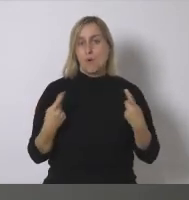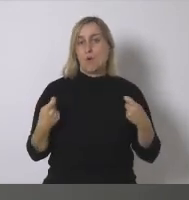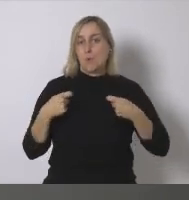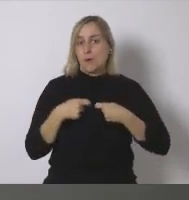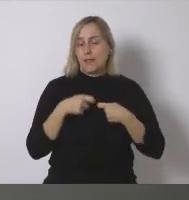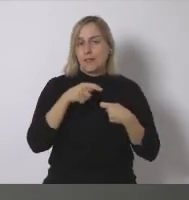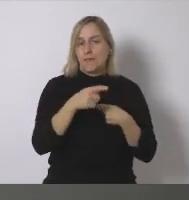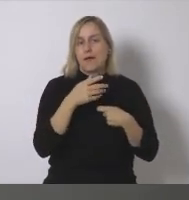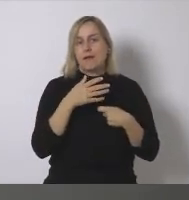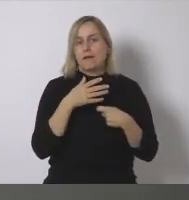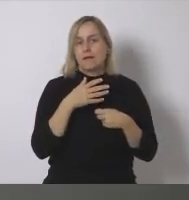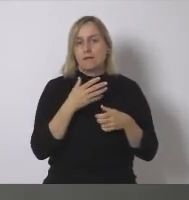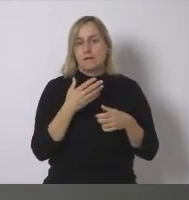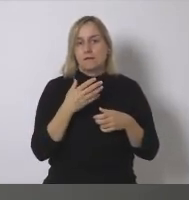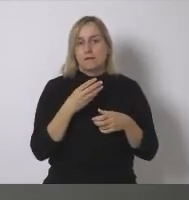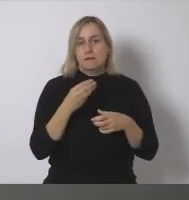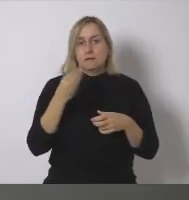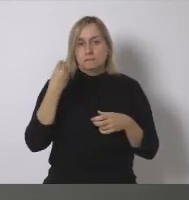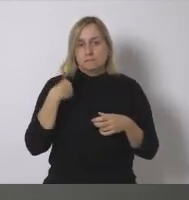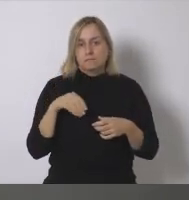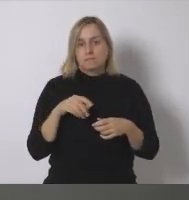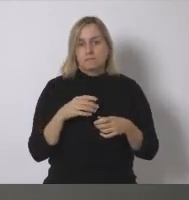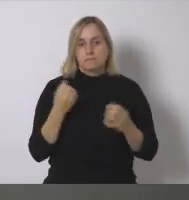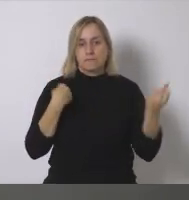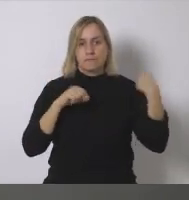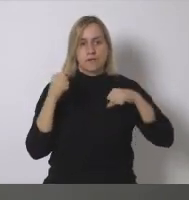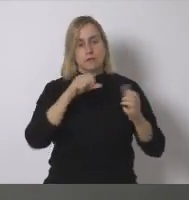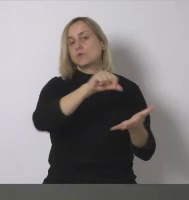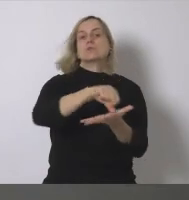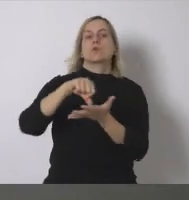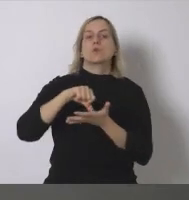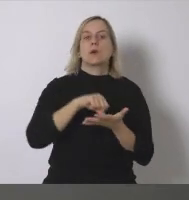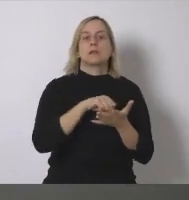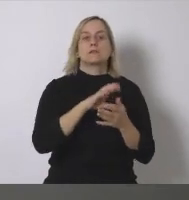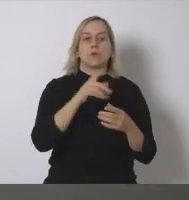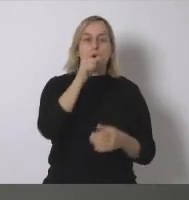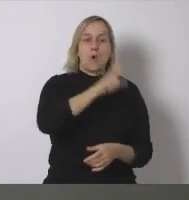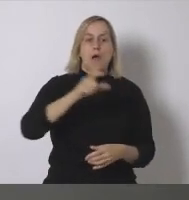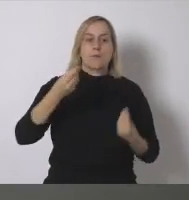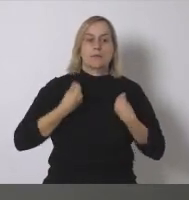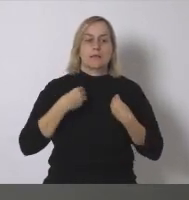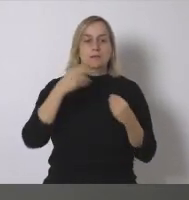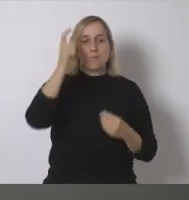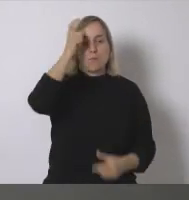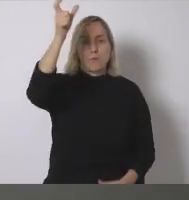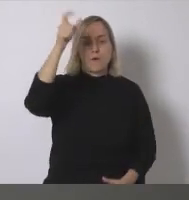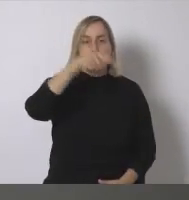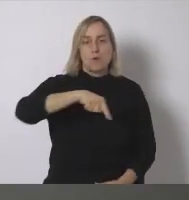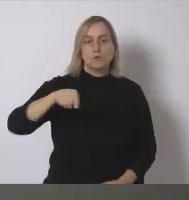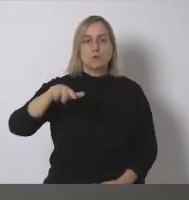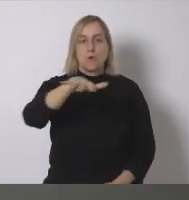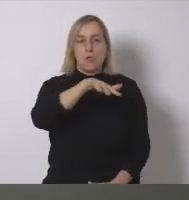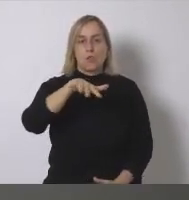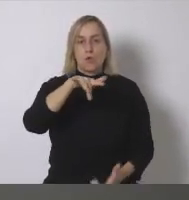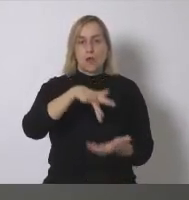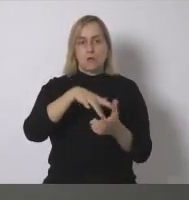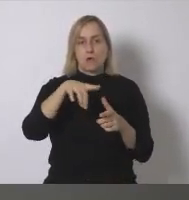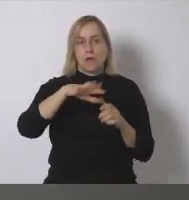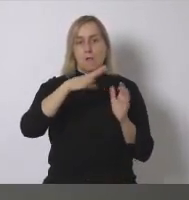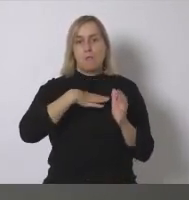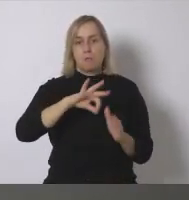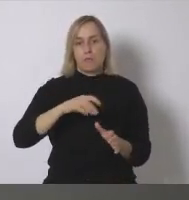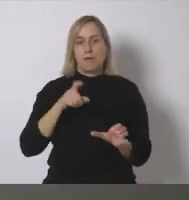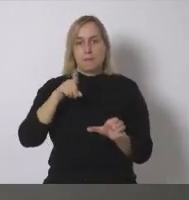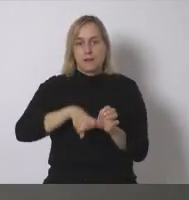digamos pues los propios actores locales los habitantes de estos pueblos donde se va a instalar la planta puedan